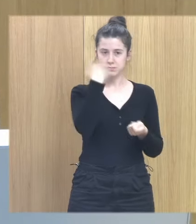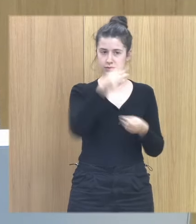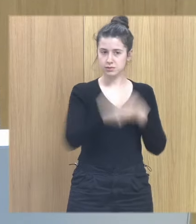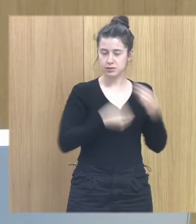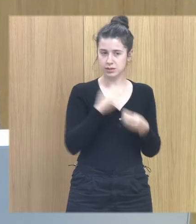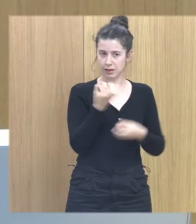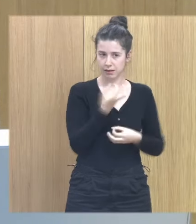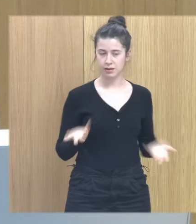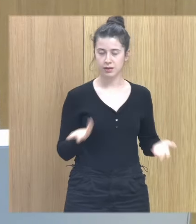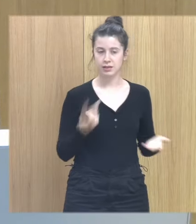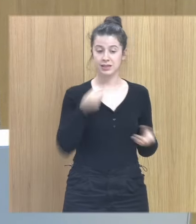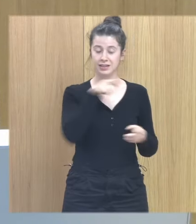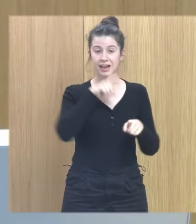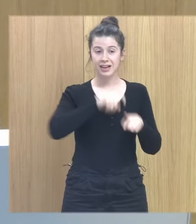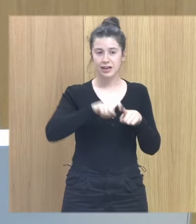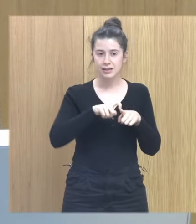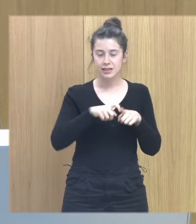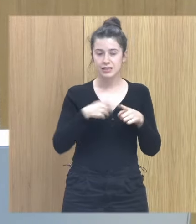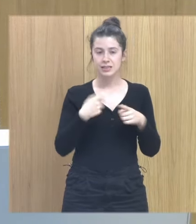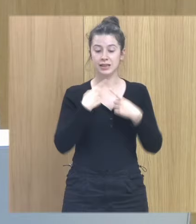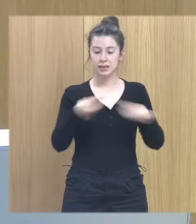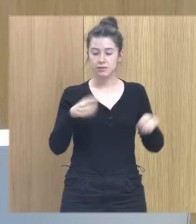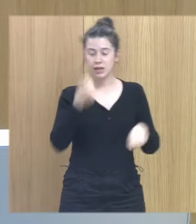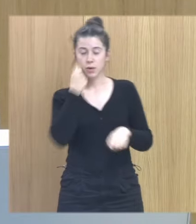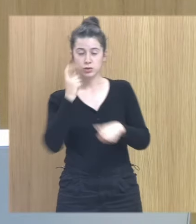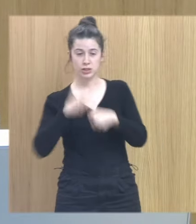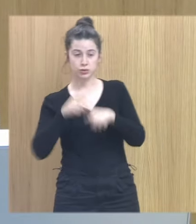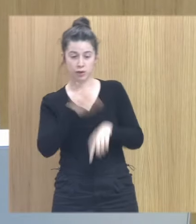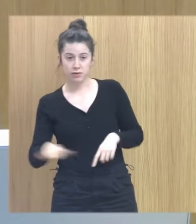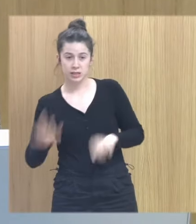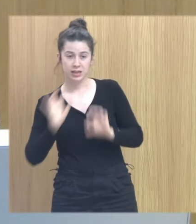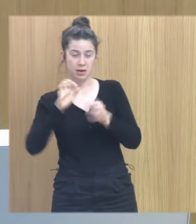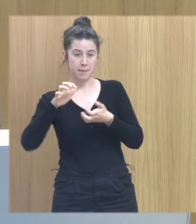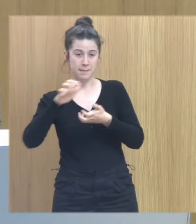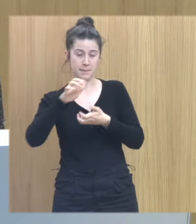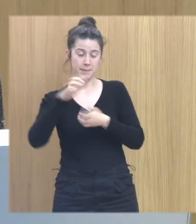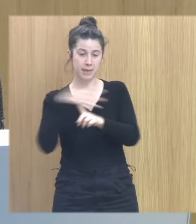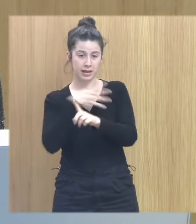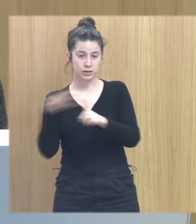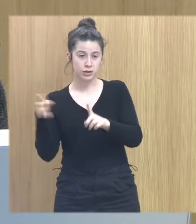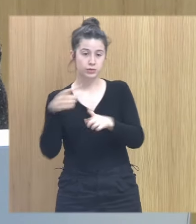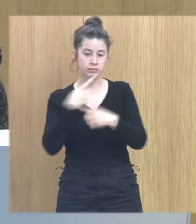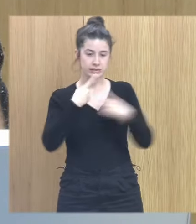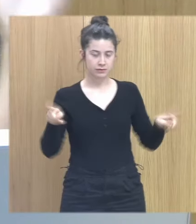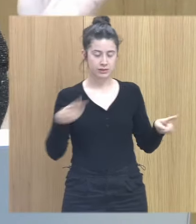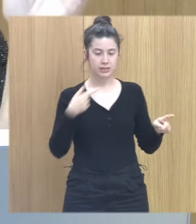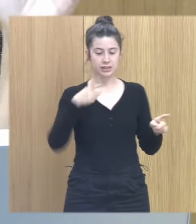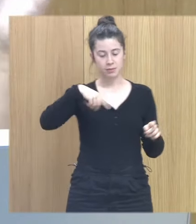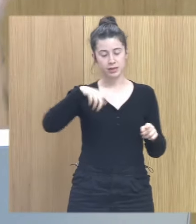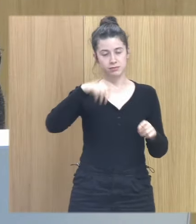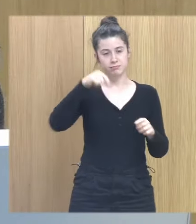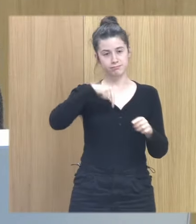característica que distingue el abuso sexual infantil como forma de maltrato y nuestra intervención respecto a